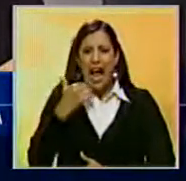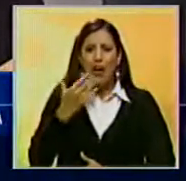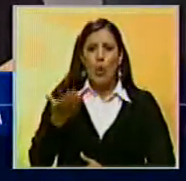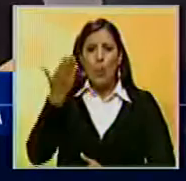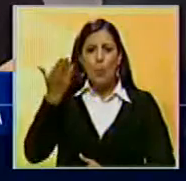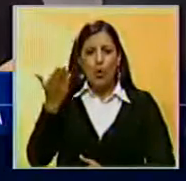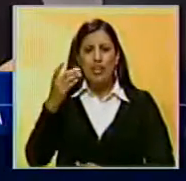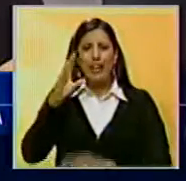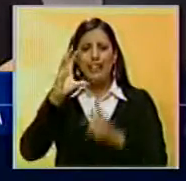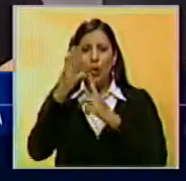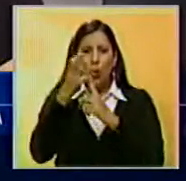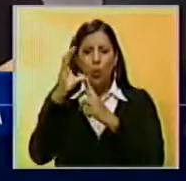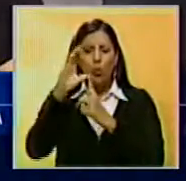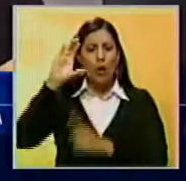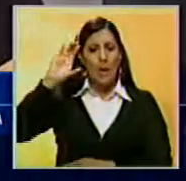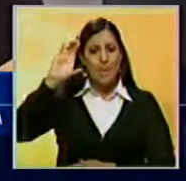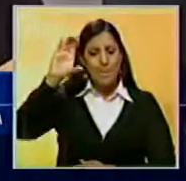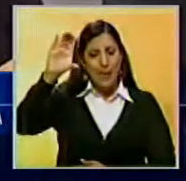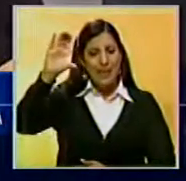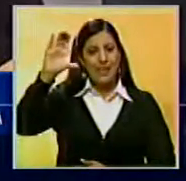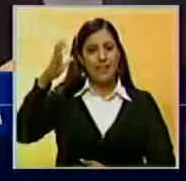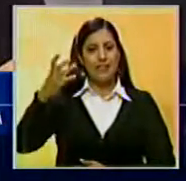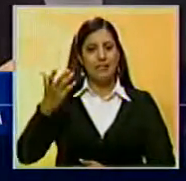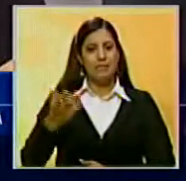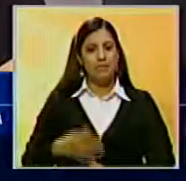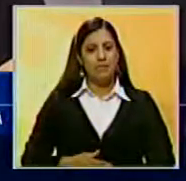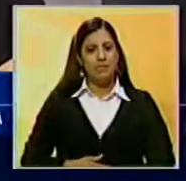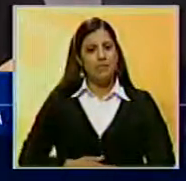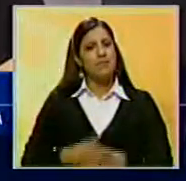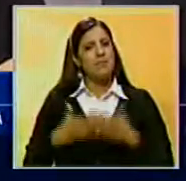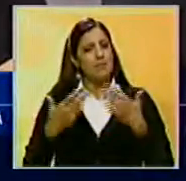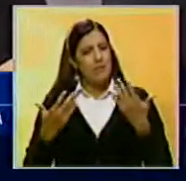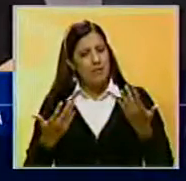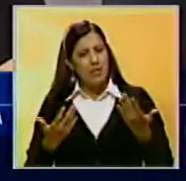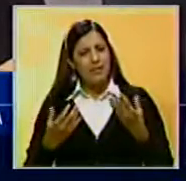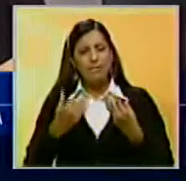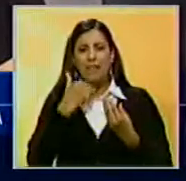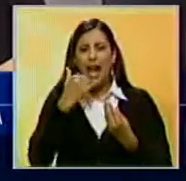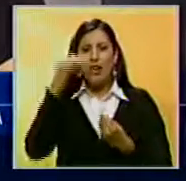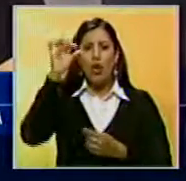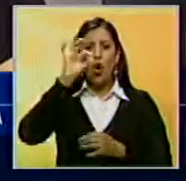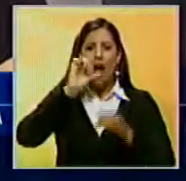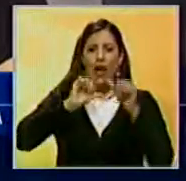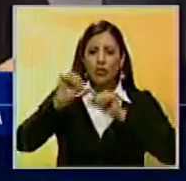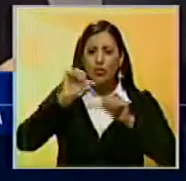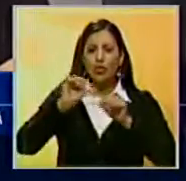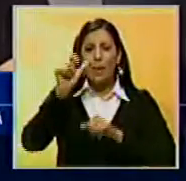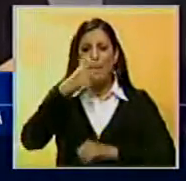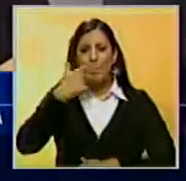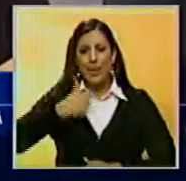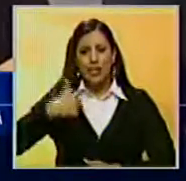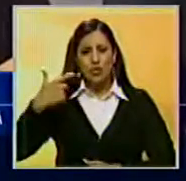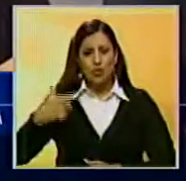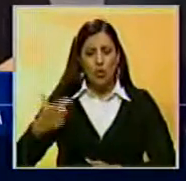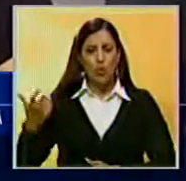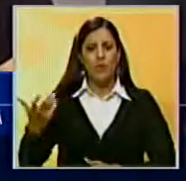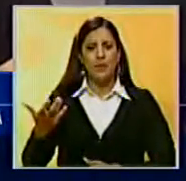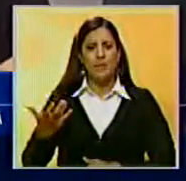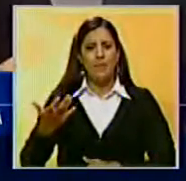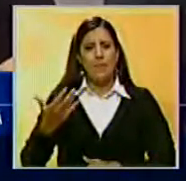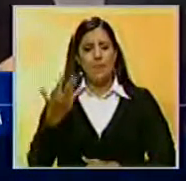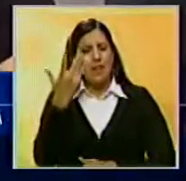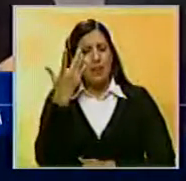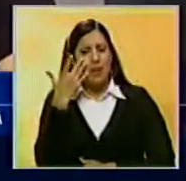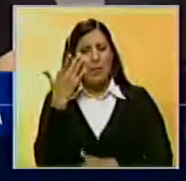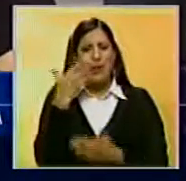para la cultura de un país y para lo que es una sociedad. Es como